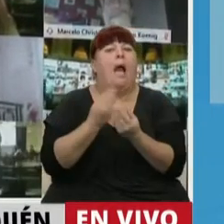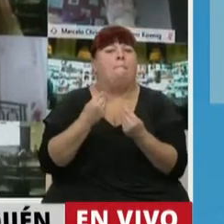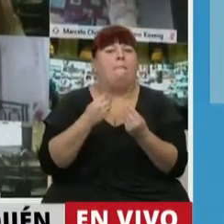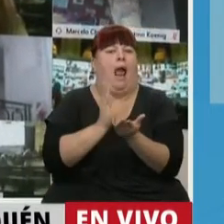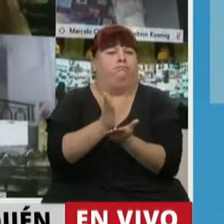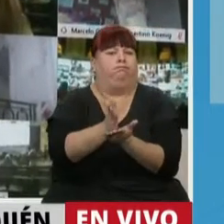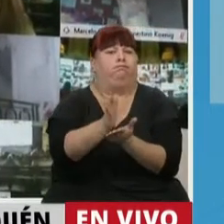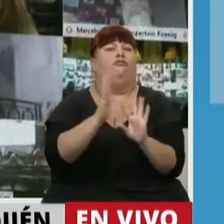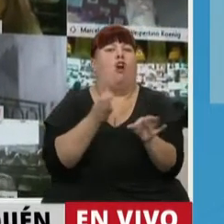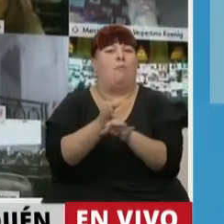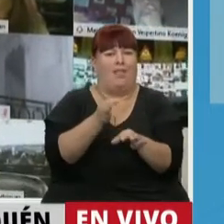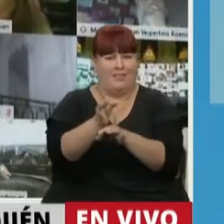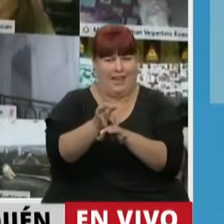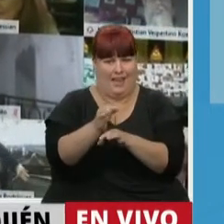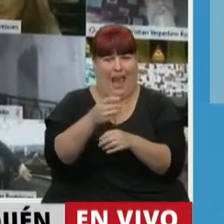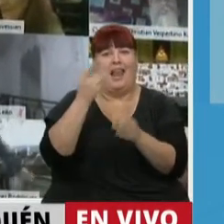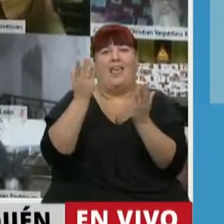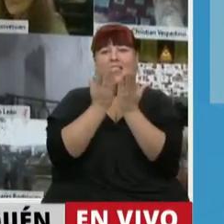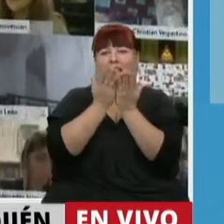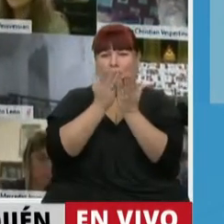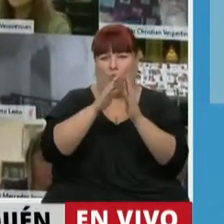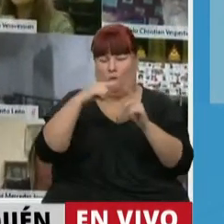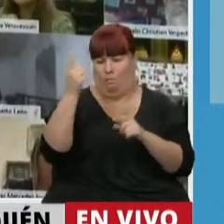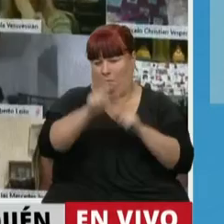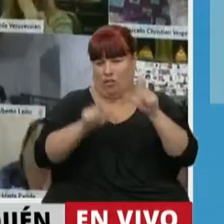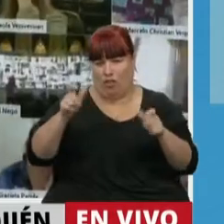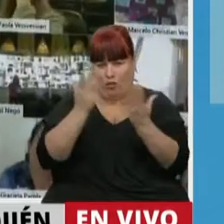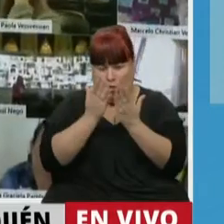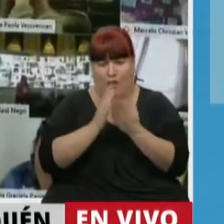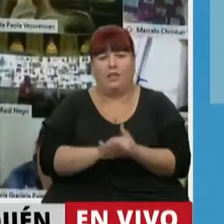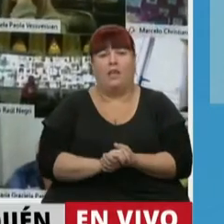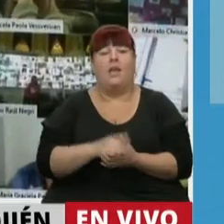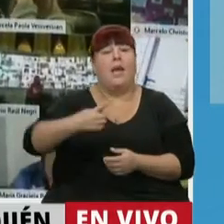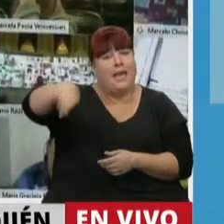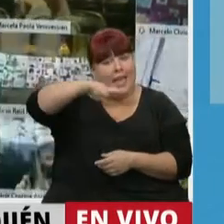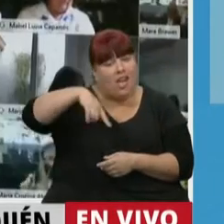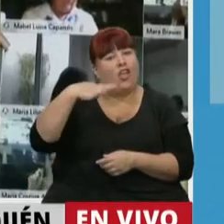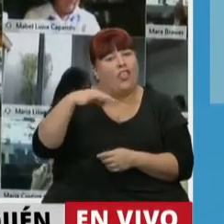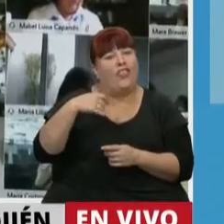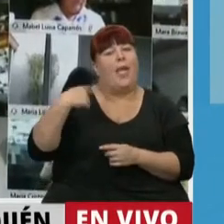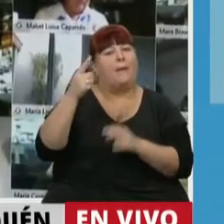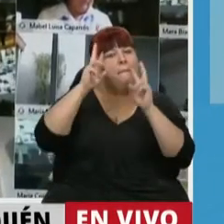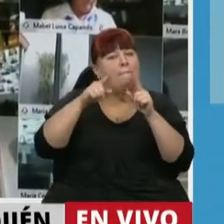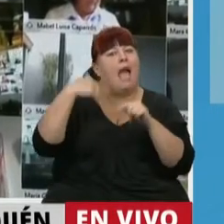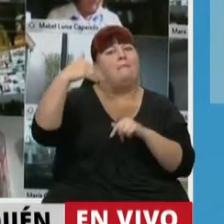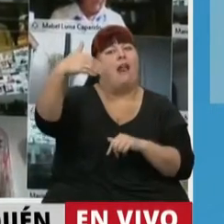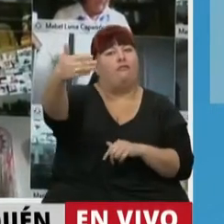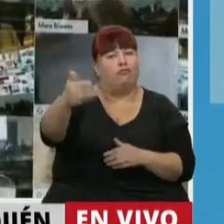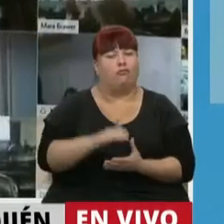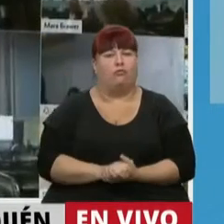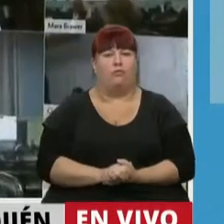continuidad al proceso educativo de nuestros estudiantes. Es para todos ellos que debemos trazar un nuevo horizonte.